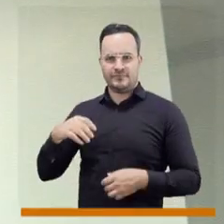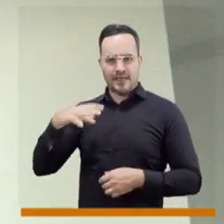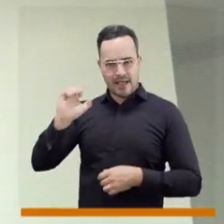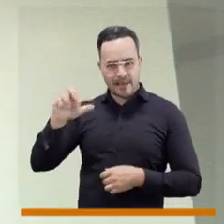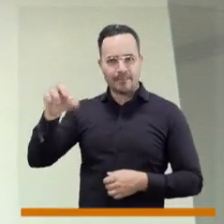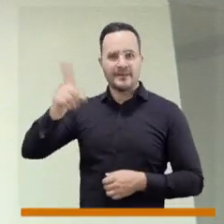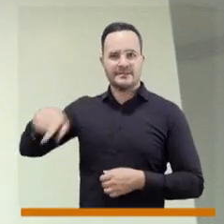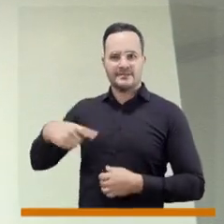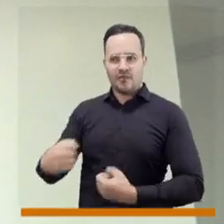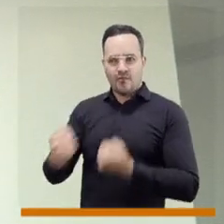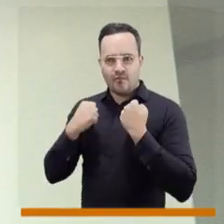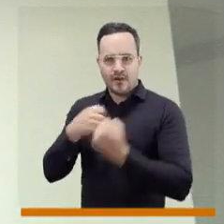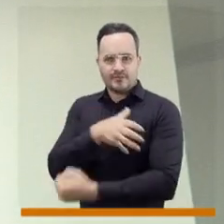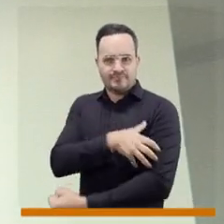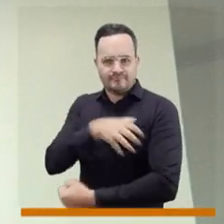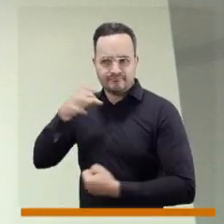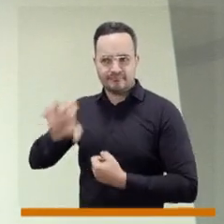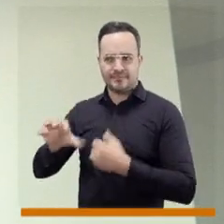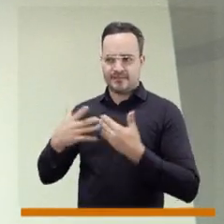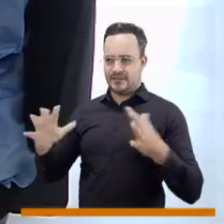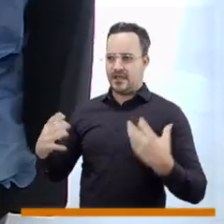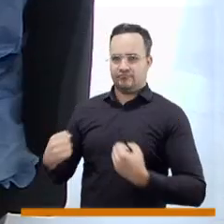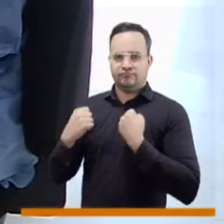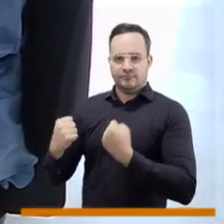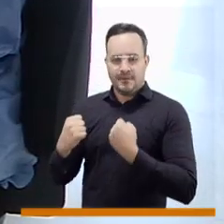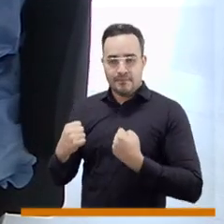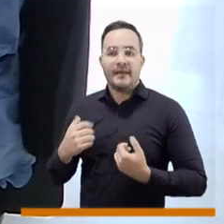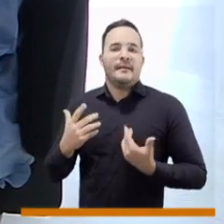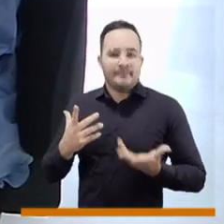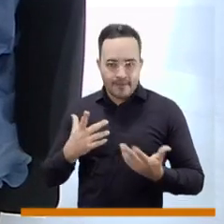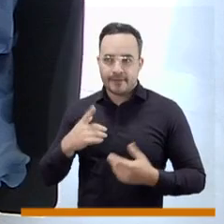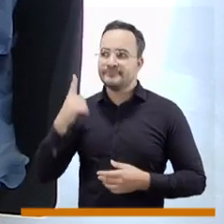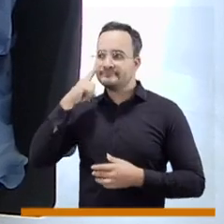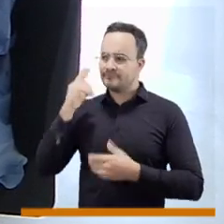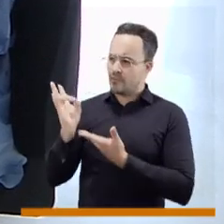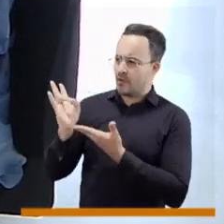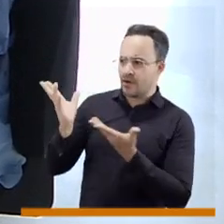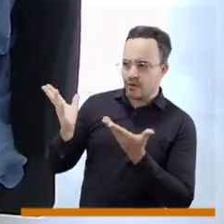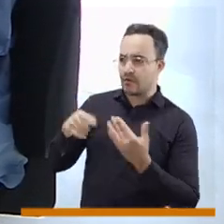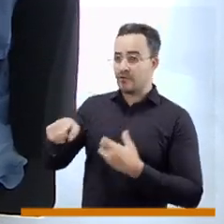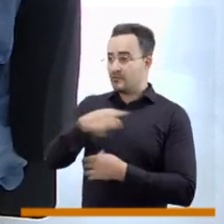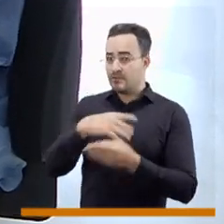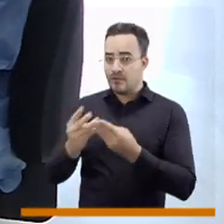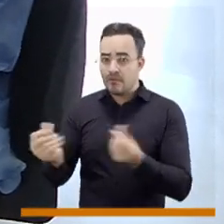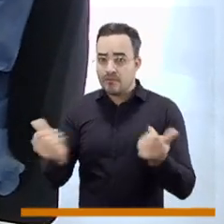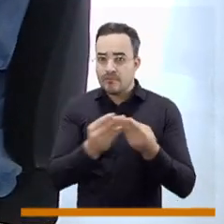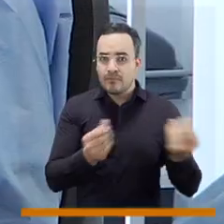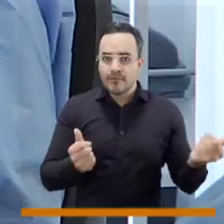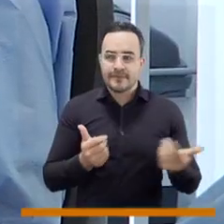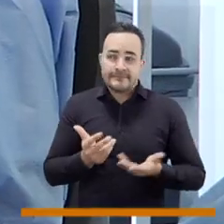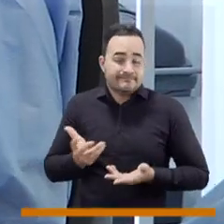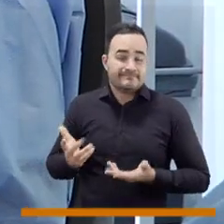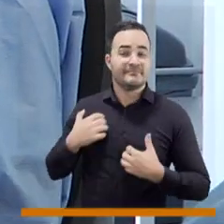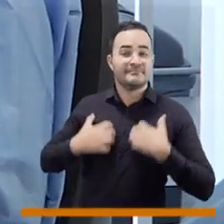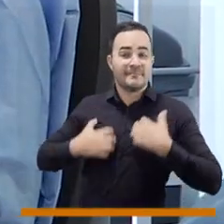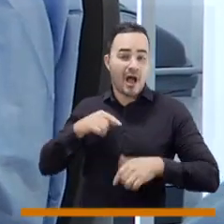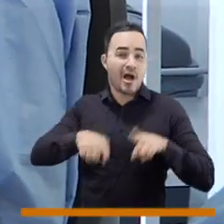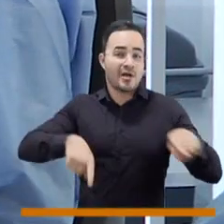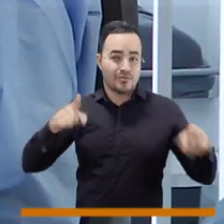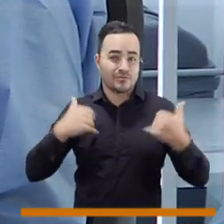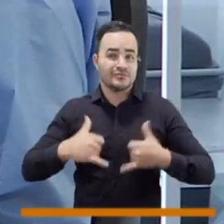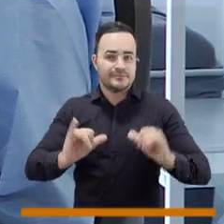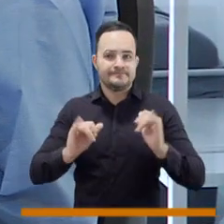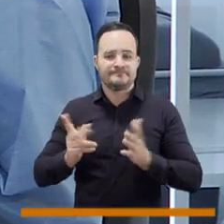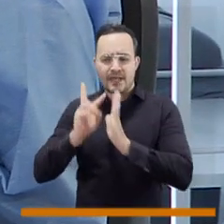prácticas y capacidades de pago distintas. Y hoy hay una gran angustia en desaparecer el modelo de aseguramiento. No sabemos en últimas